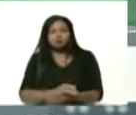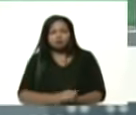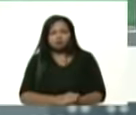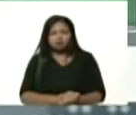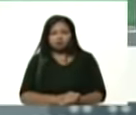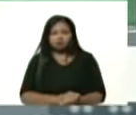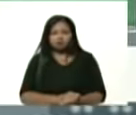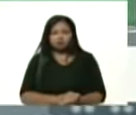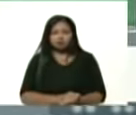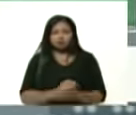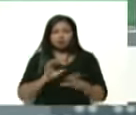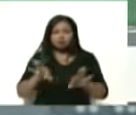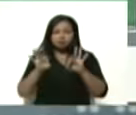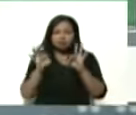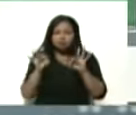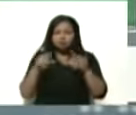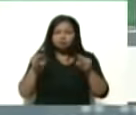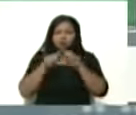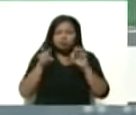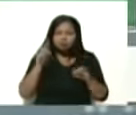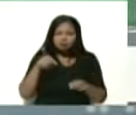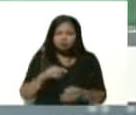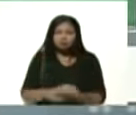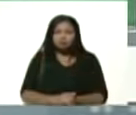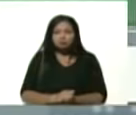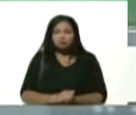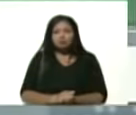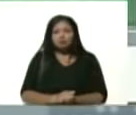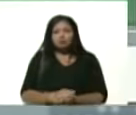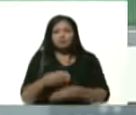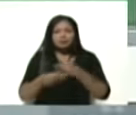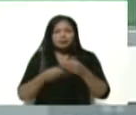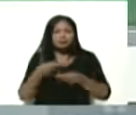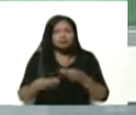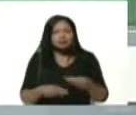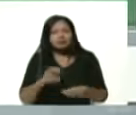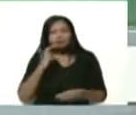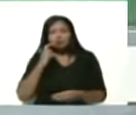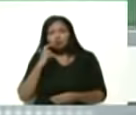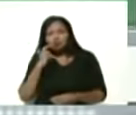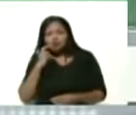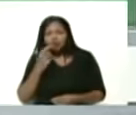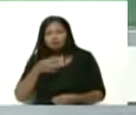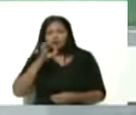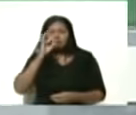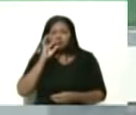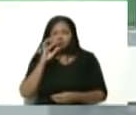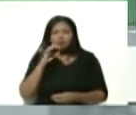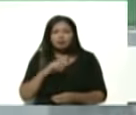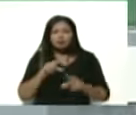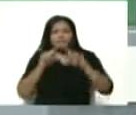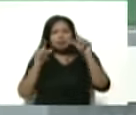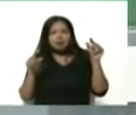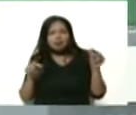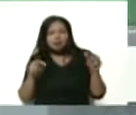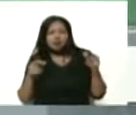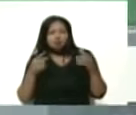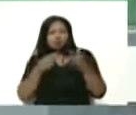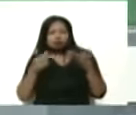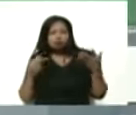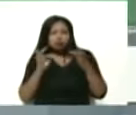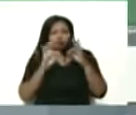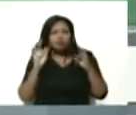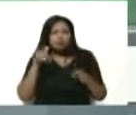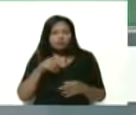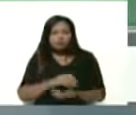especialización del fertilizante para producir cacao café plátano etcétera ese